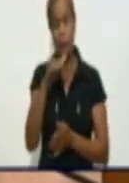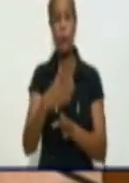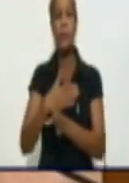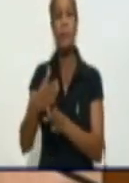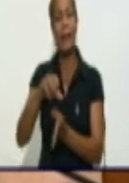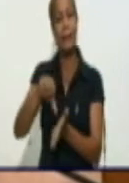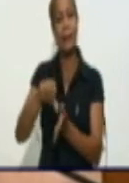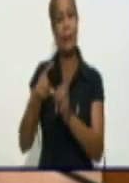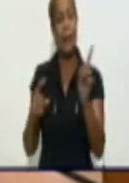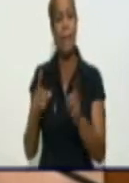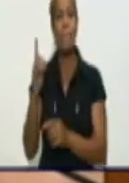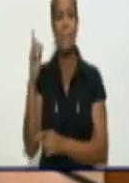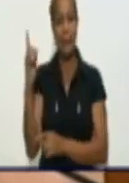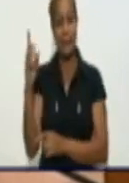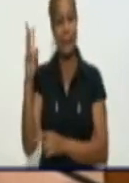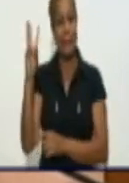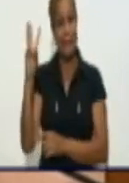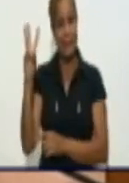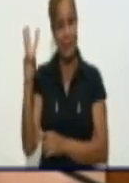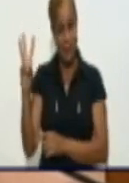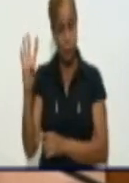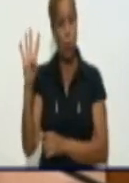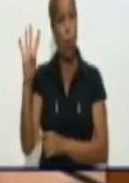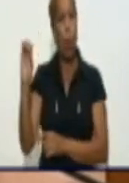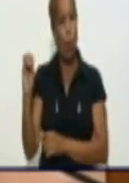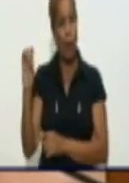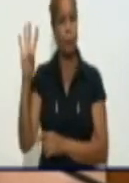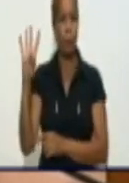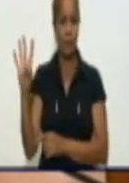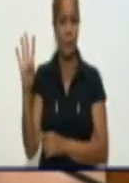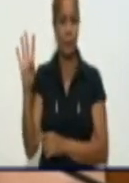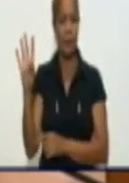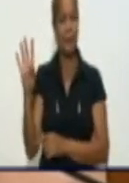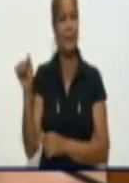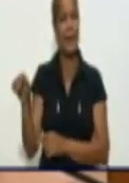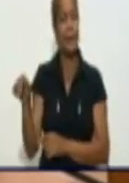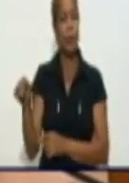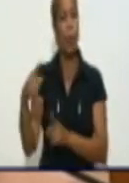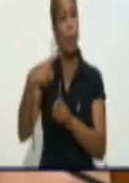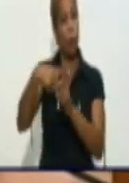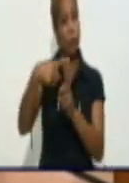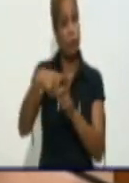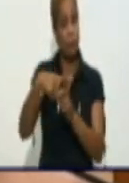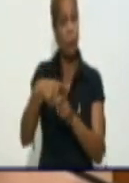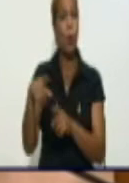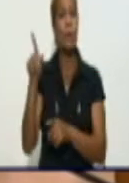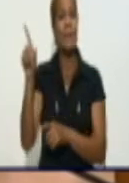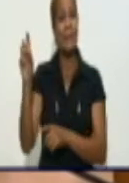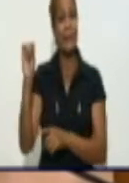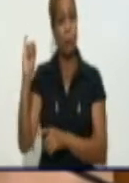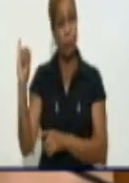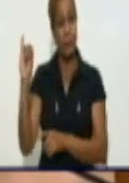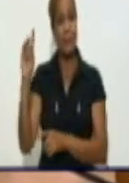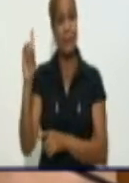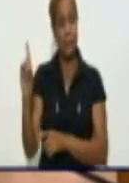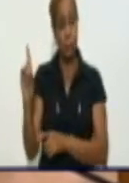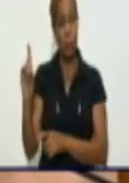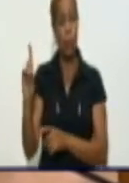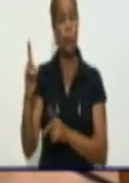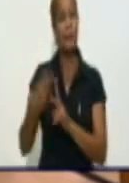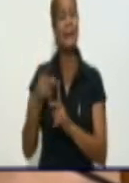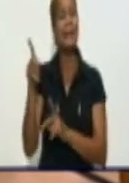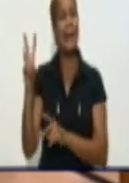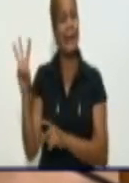1.304 pacientes. De ellos confirmados activos en la provincia tenemos 161 y 13 en Santiago de Cuba.